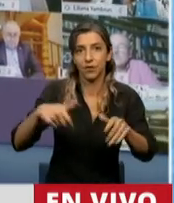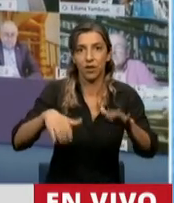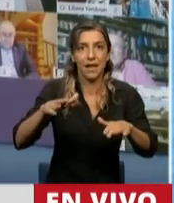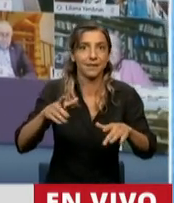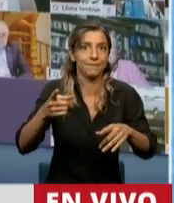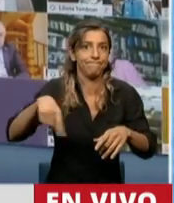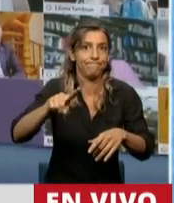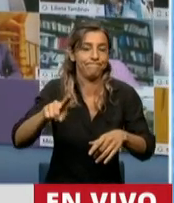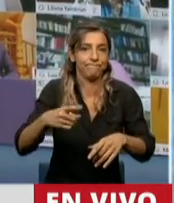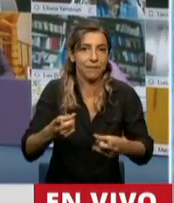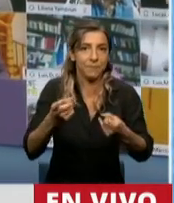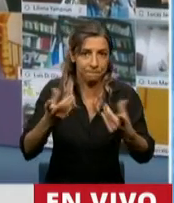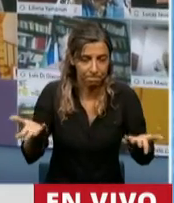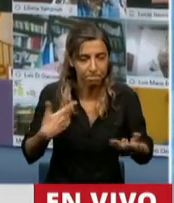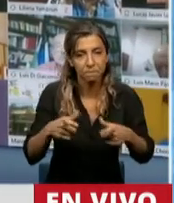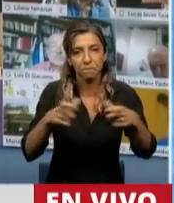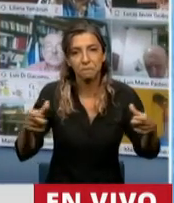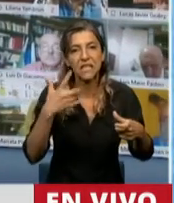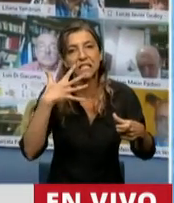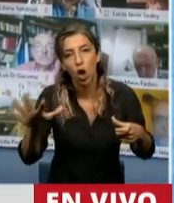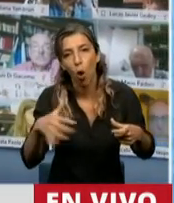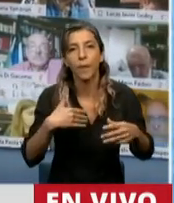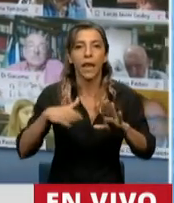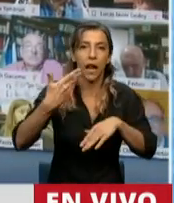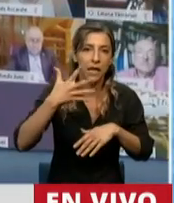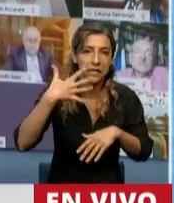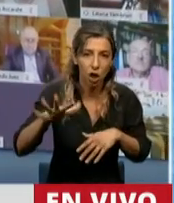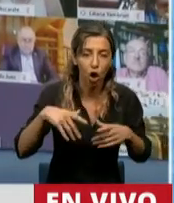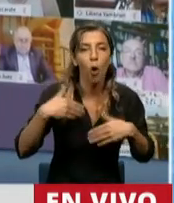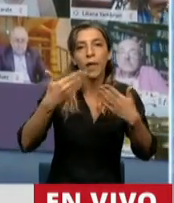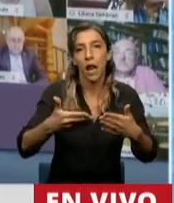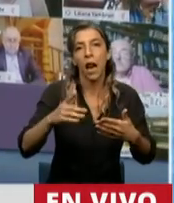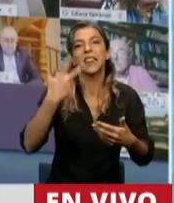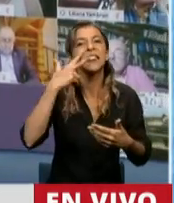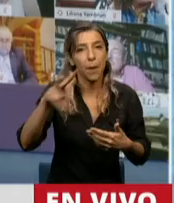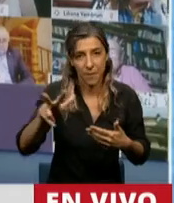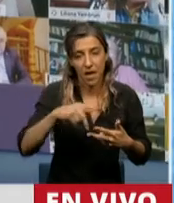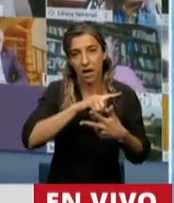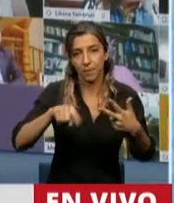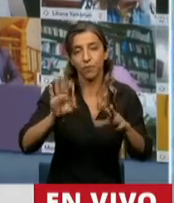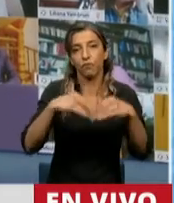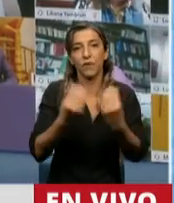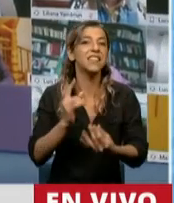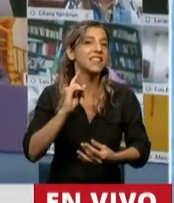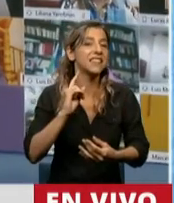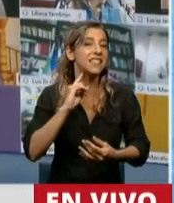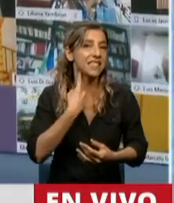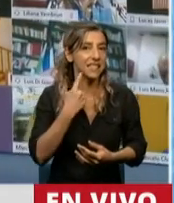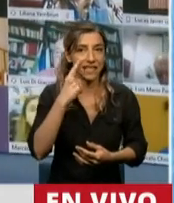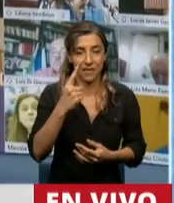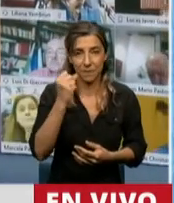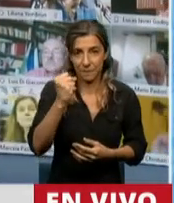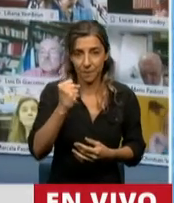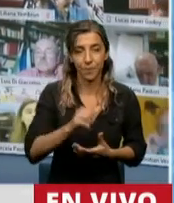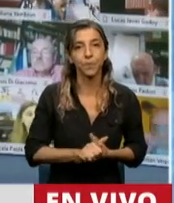Sería un bono de 5.000 pesos, otro bono de 5.000, otro bono de 3.000. Total, 13.000 pesos. En noviembre la